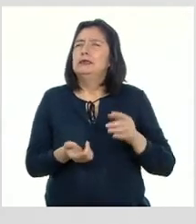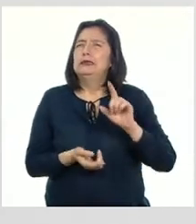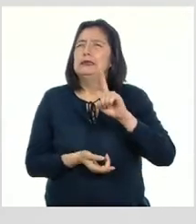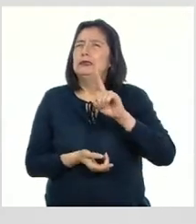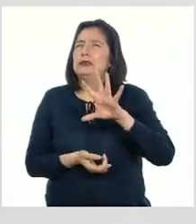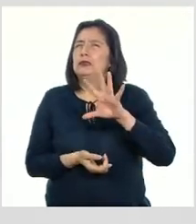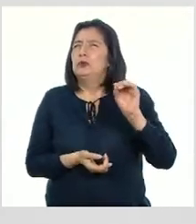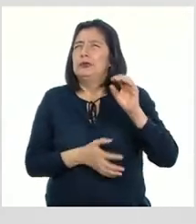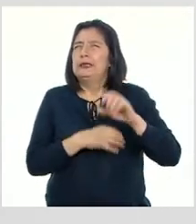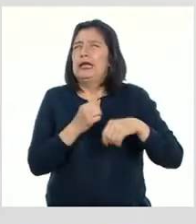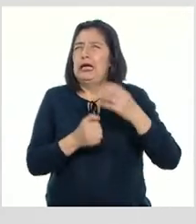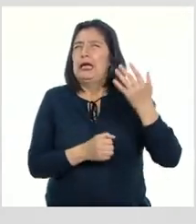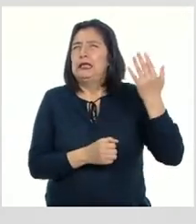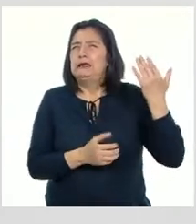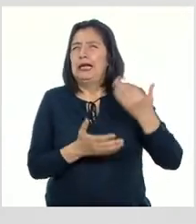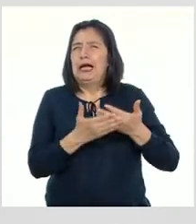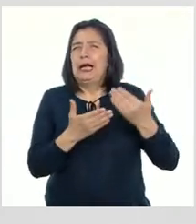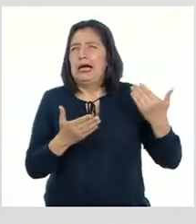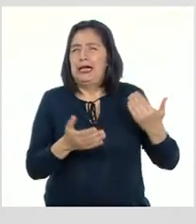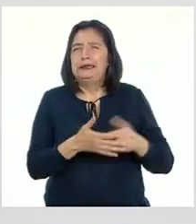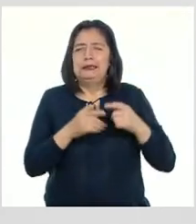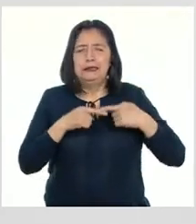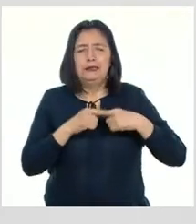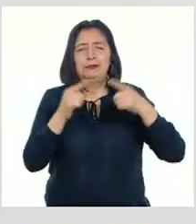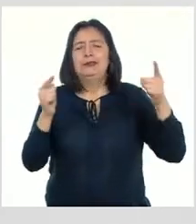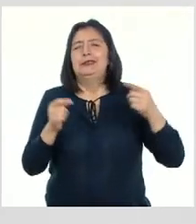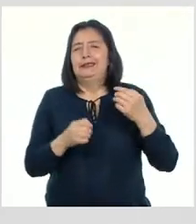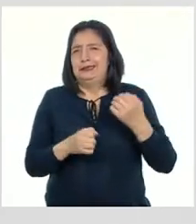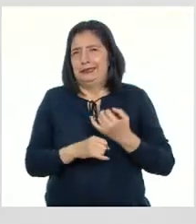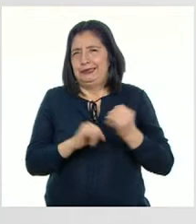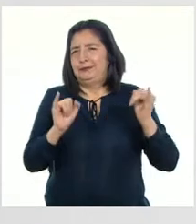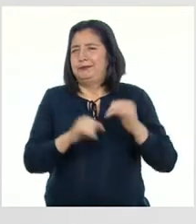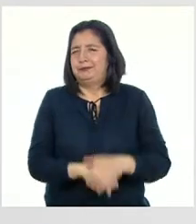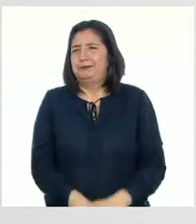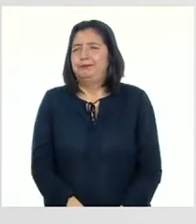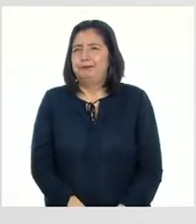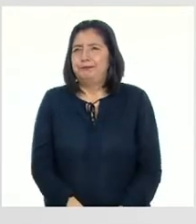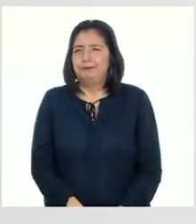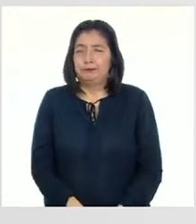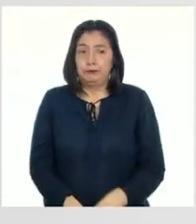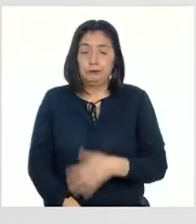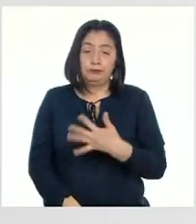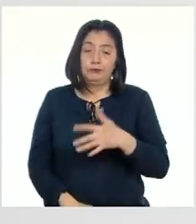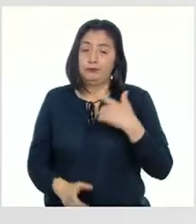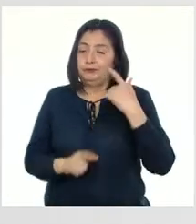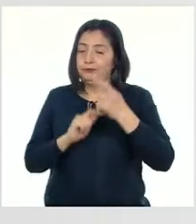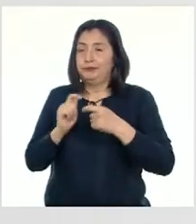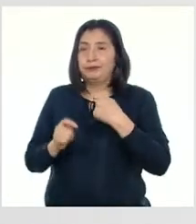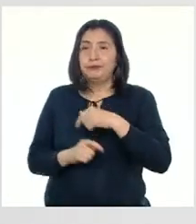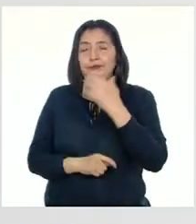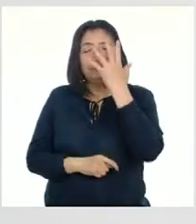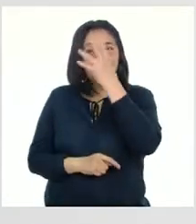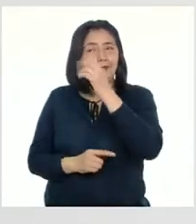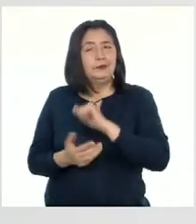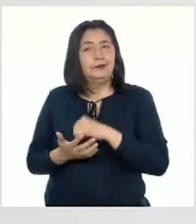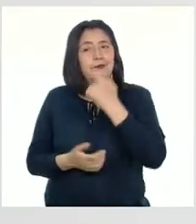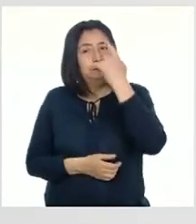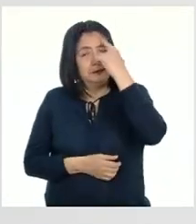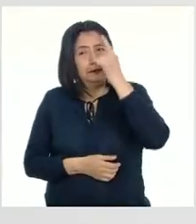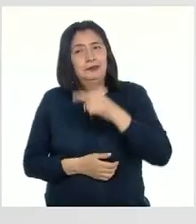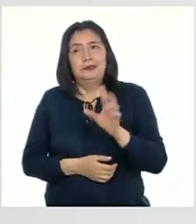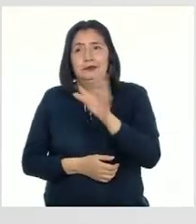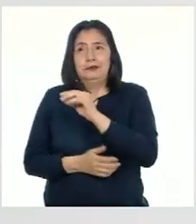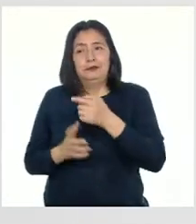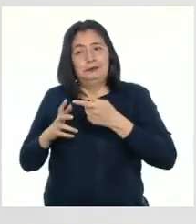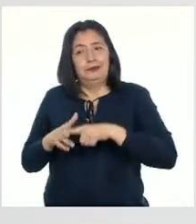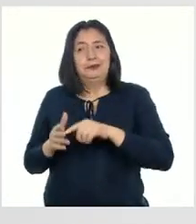150 años antes de la proclamación de la independencia Y es una tradición preciosa Y pensar que todo